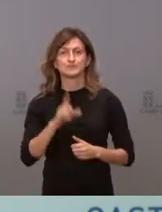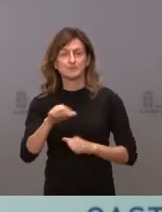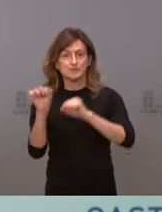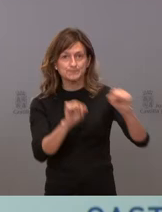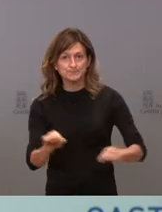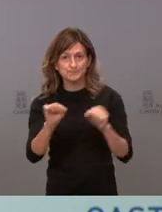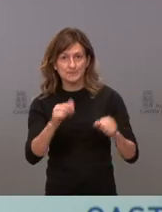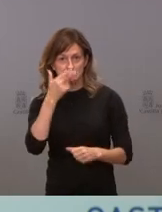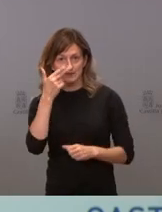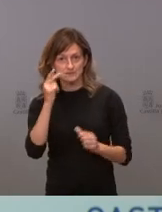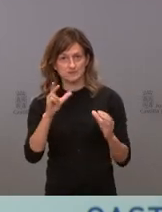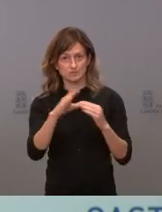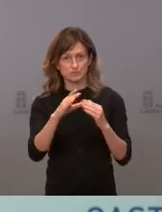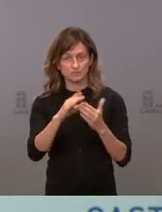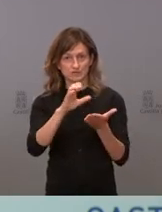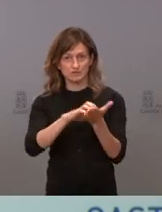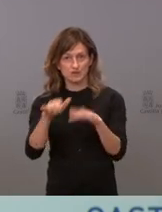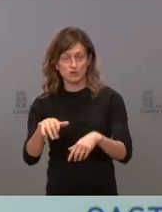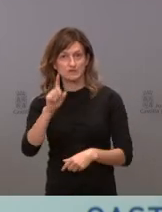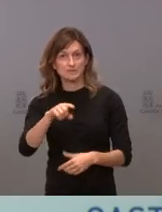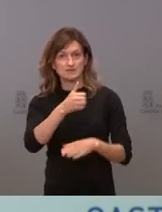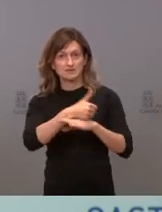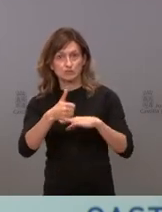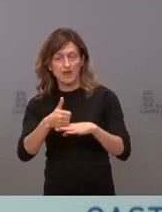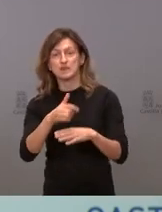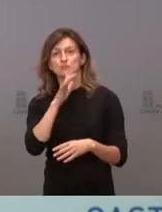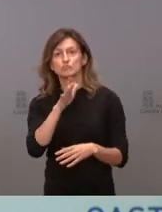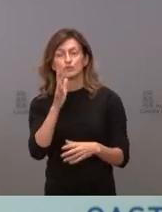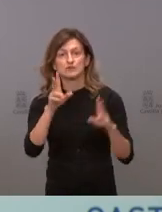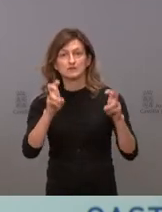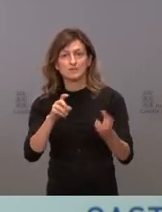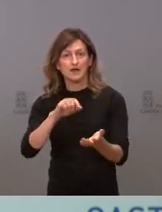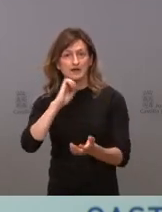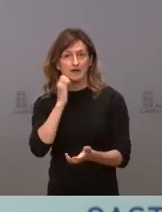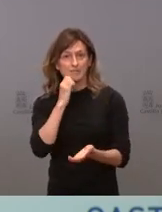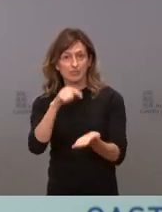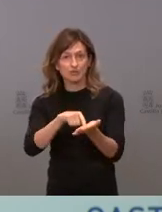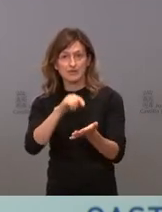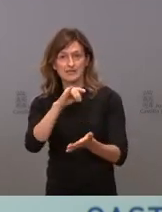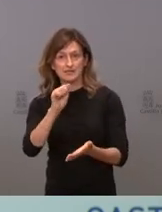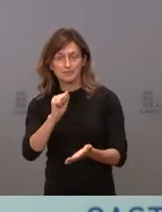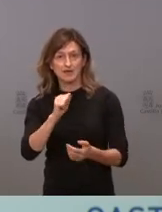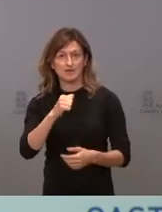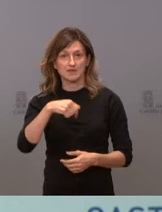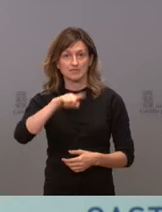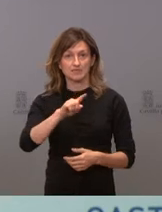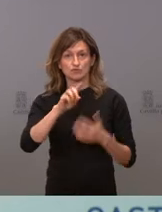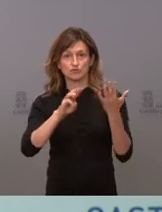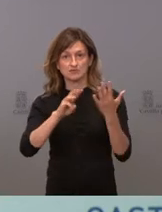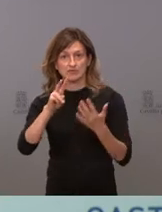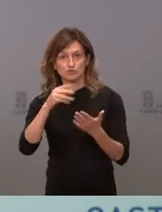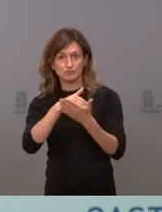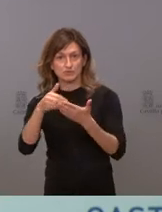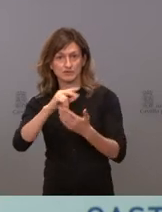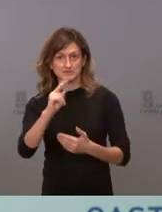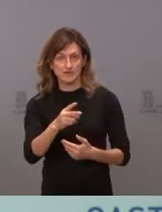intereses de nuestra comunidad, también en los tribunales, ganando la reclamación del IVA por un importe de 182 millones